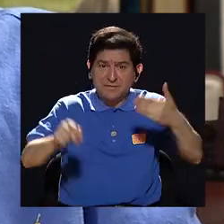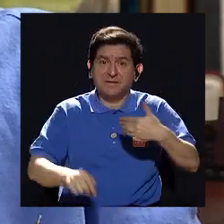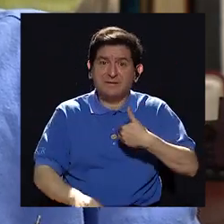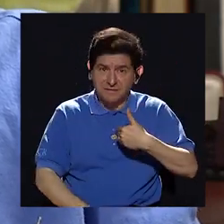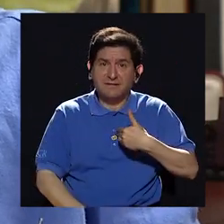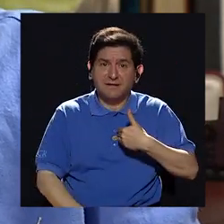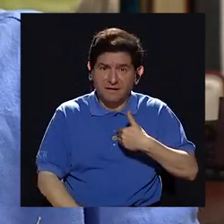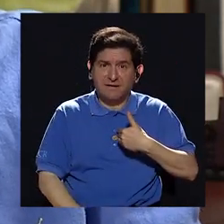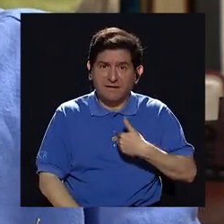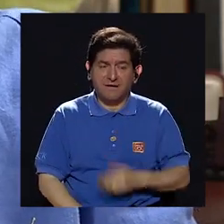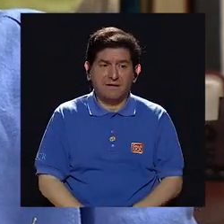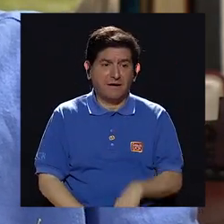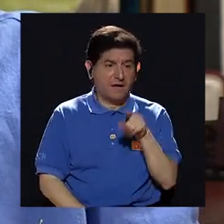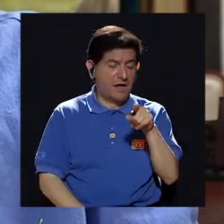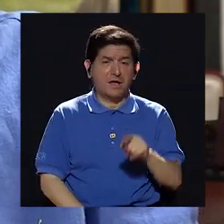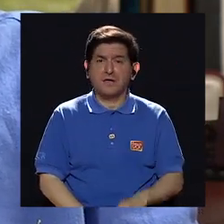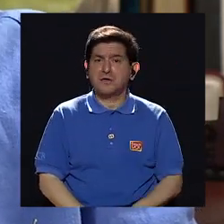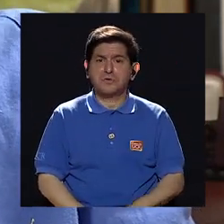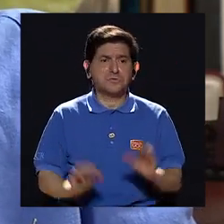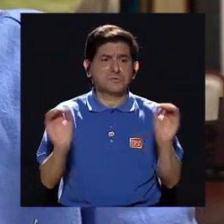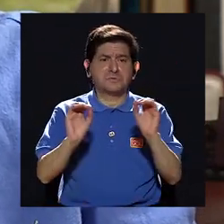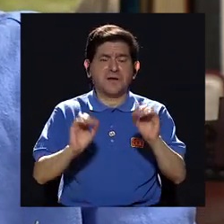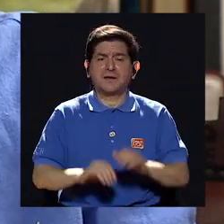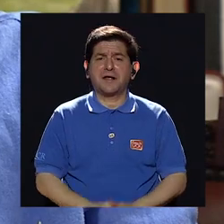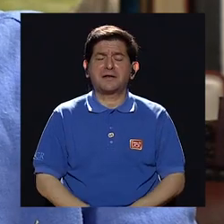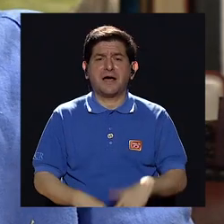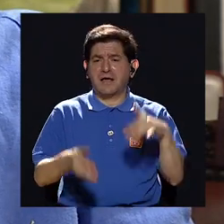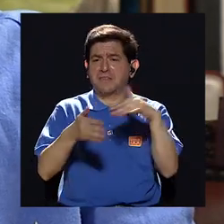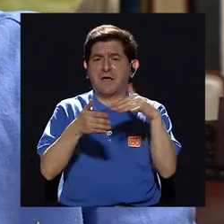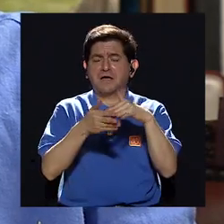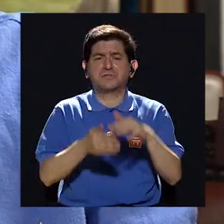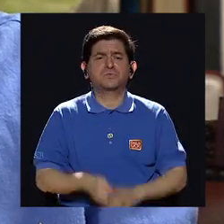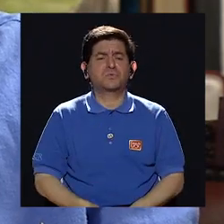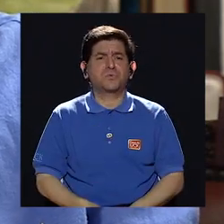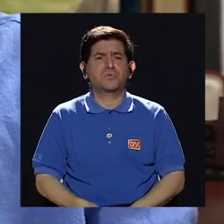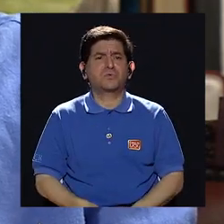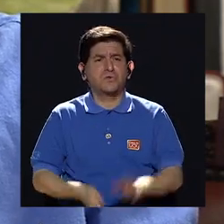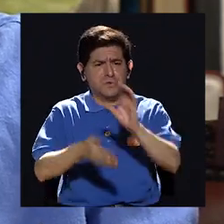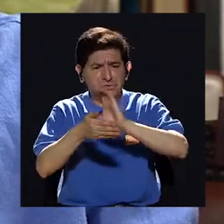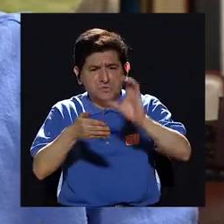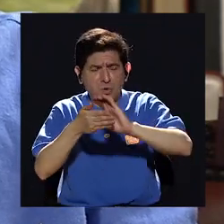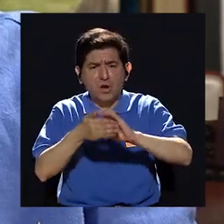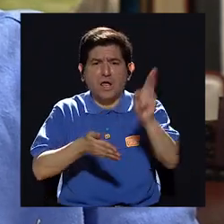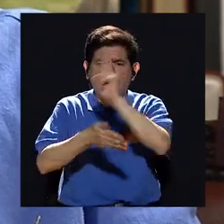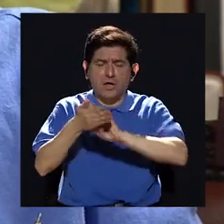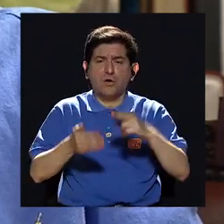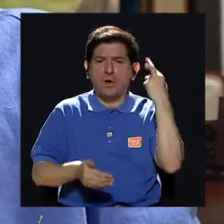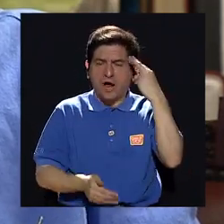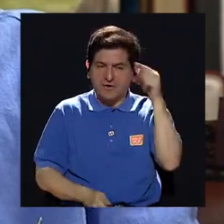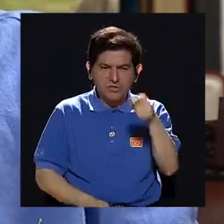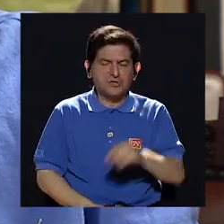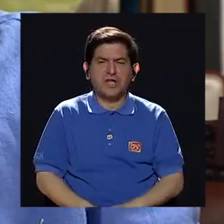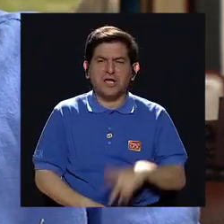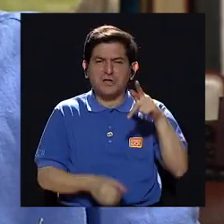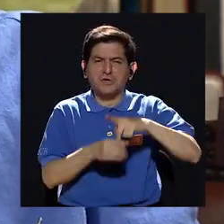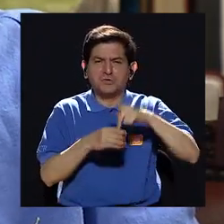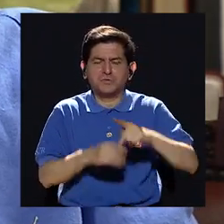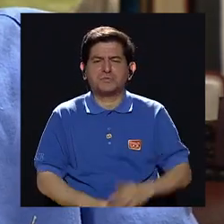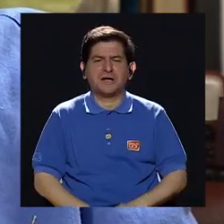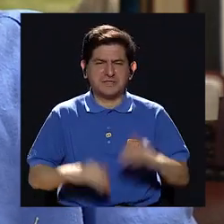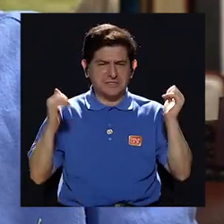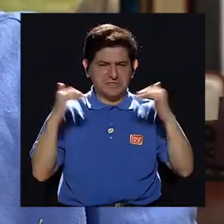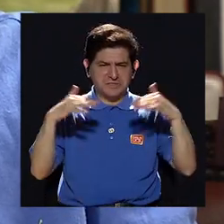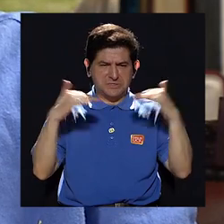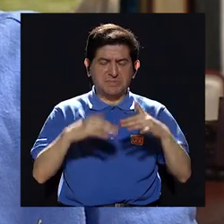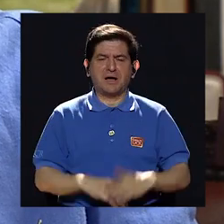Una generación que no estaba sentada en un pupitre del colegio ni en la universidad por estar peleando. En el ejército